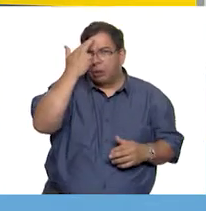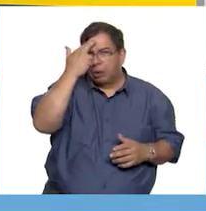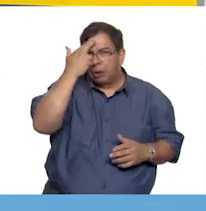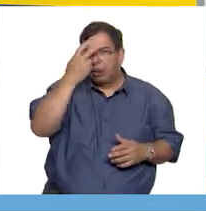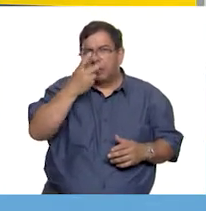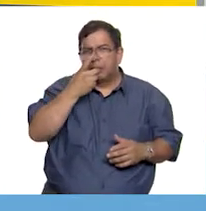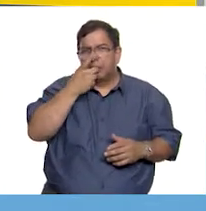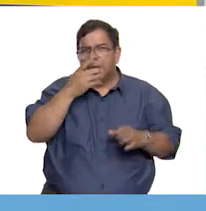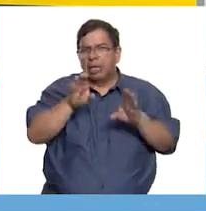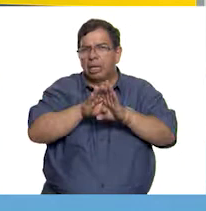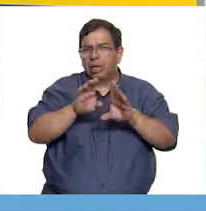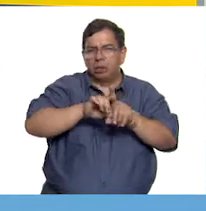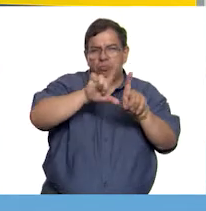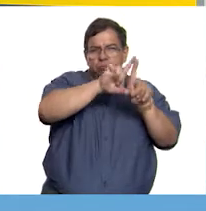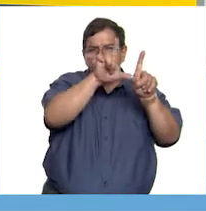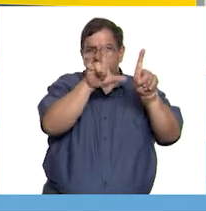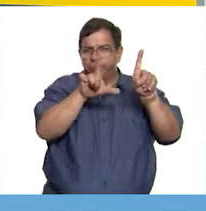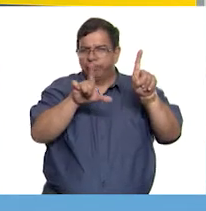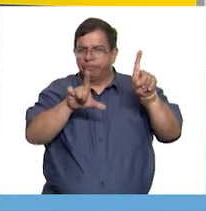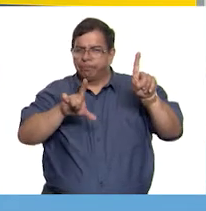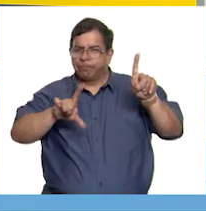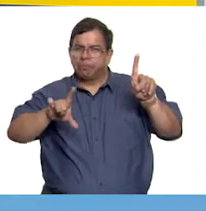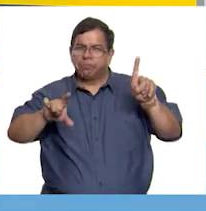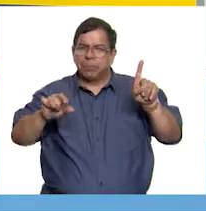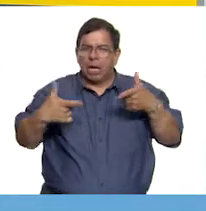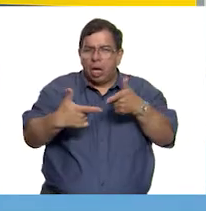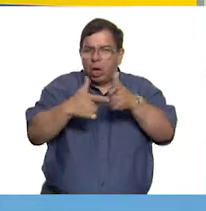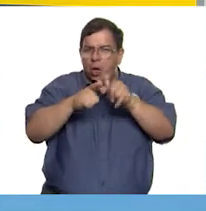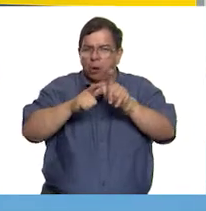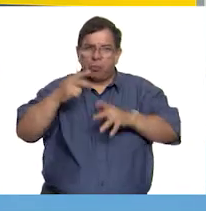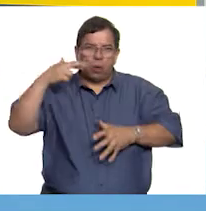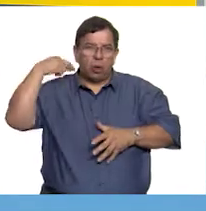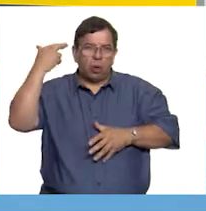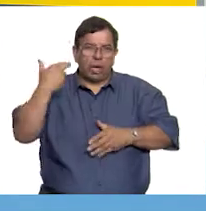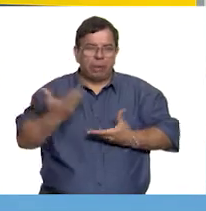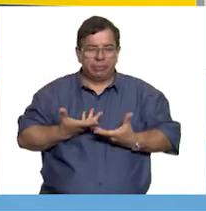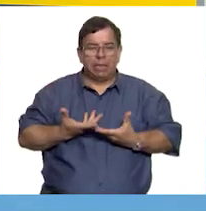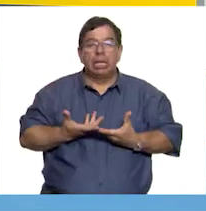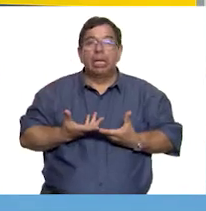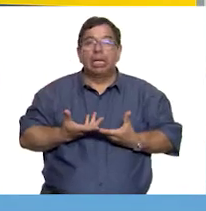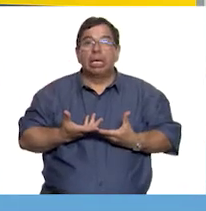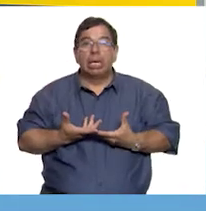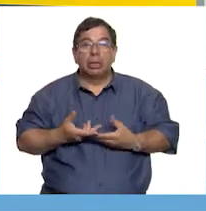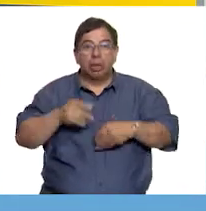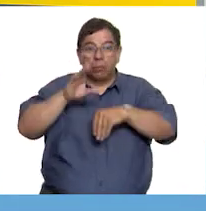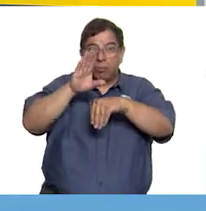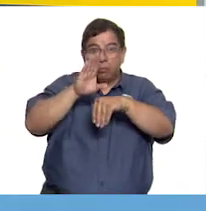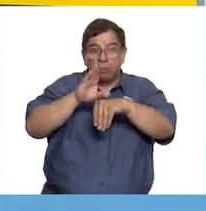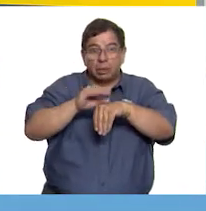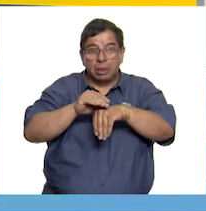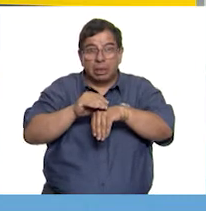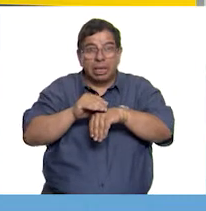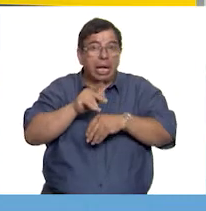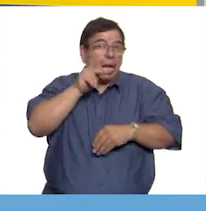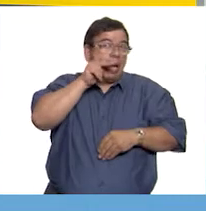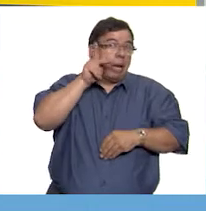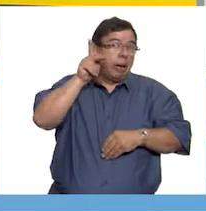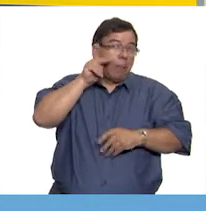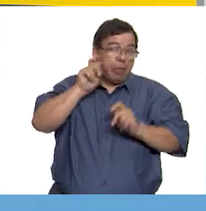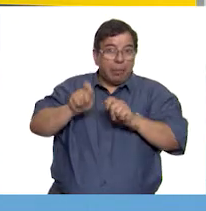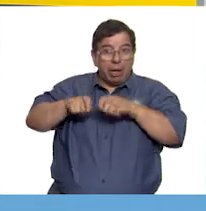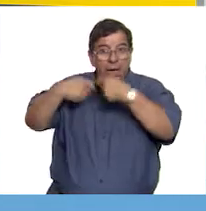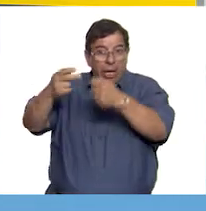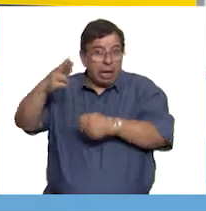el Regio Patronato o Patronato Real, que consistió en un permiso que le otorgó el Papa a los Reyes Españoles para